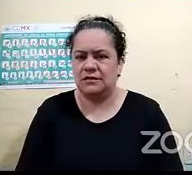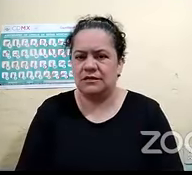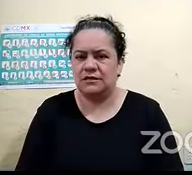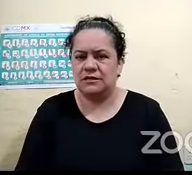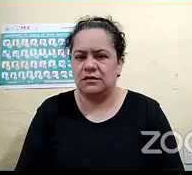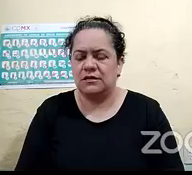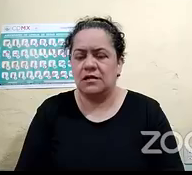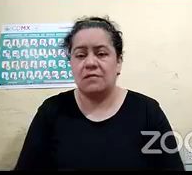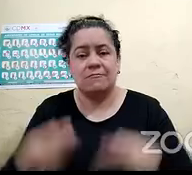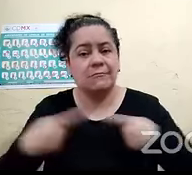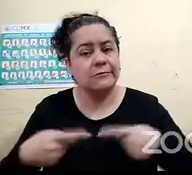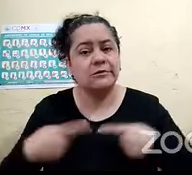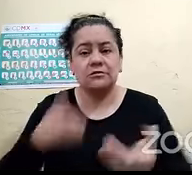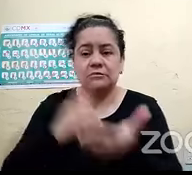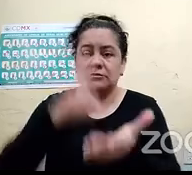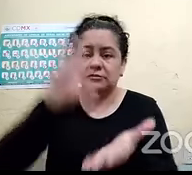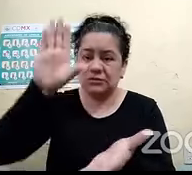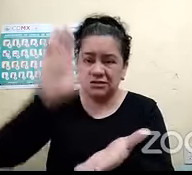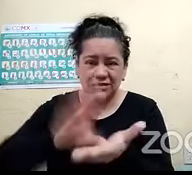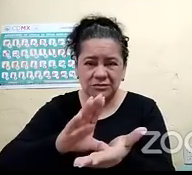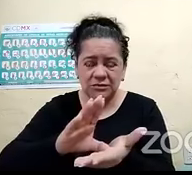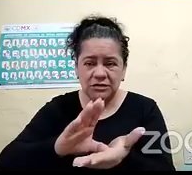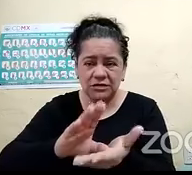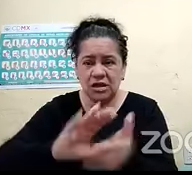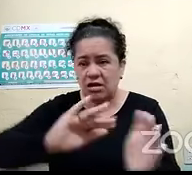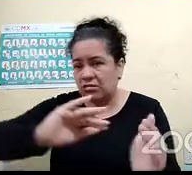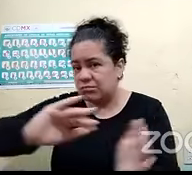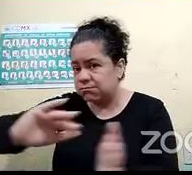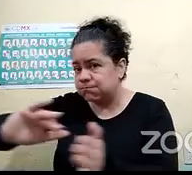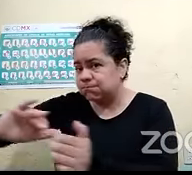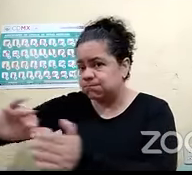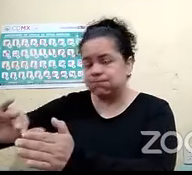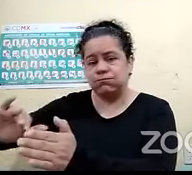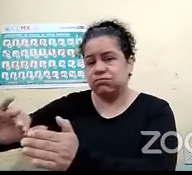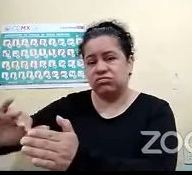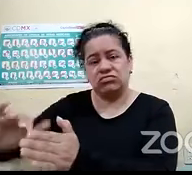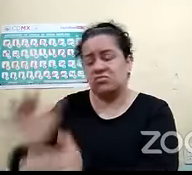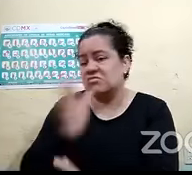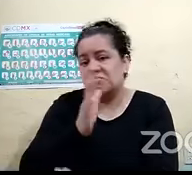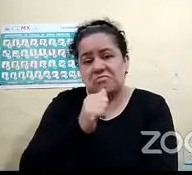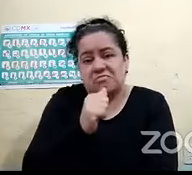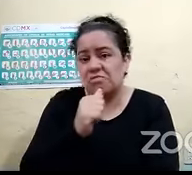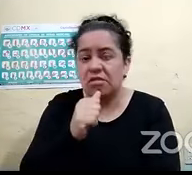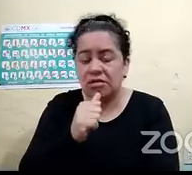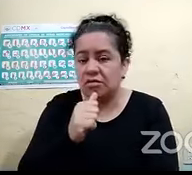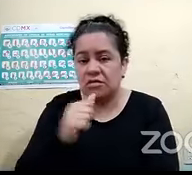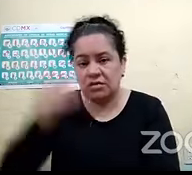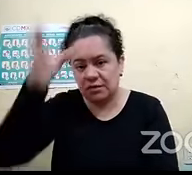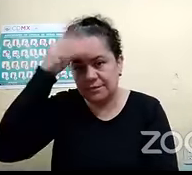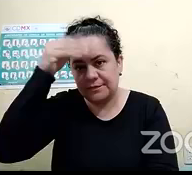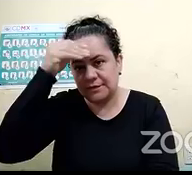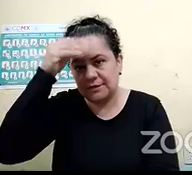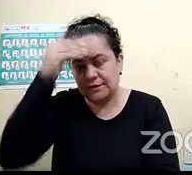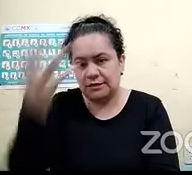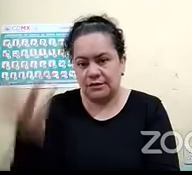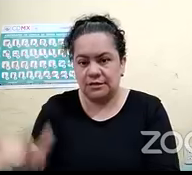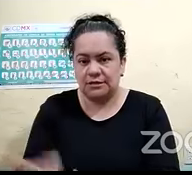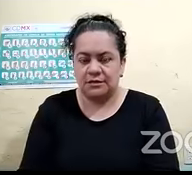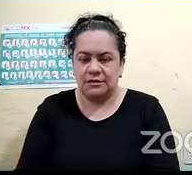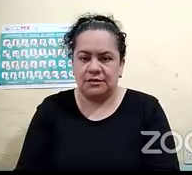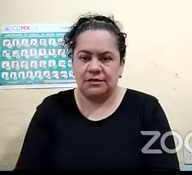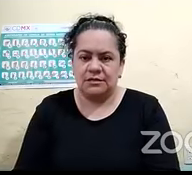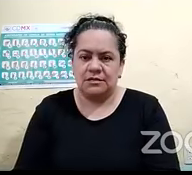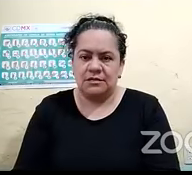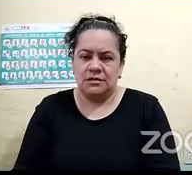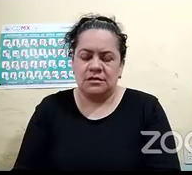discapacidad visual que están fuera de la ciudad se pierden esa oportunidad porque más allá de ese territorio no hay